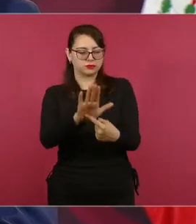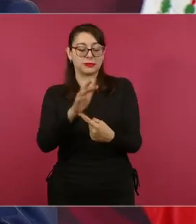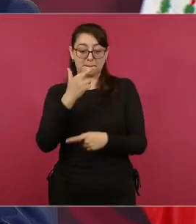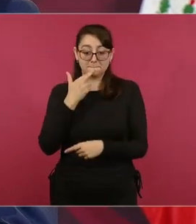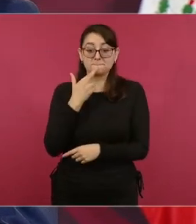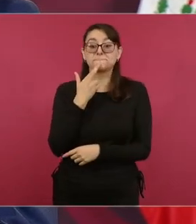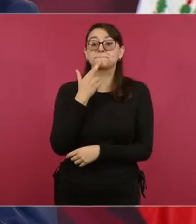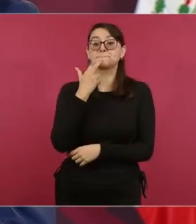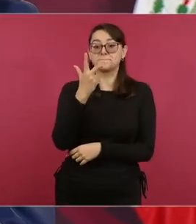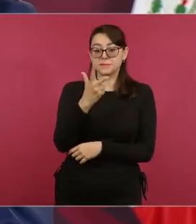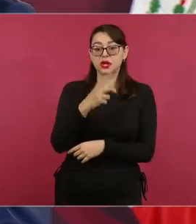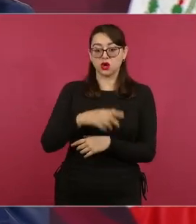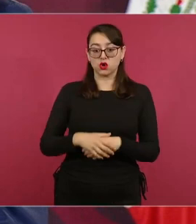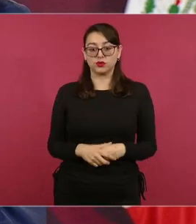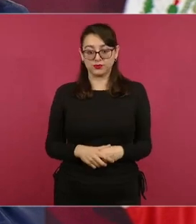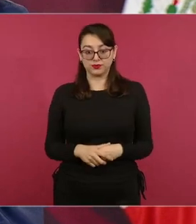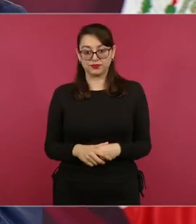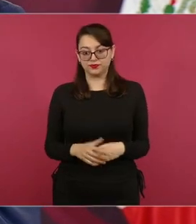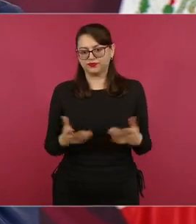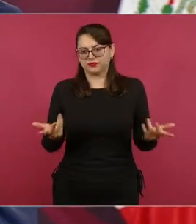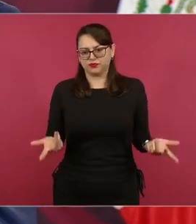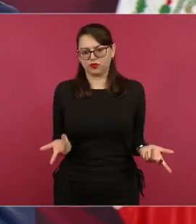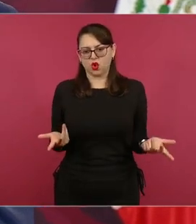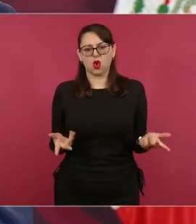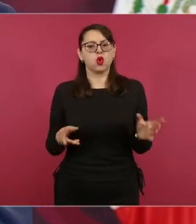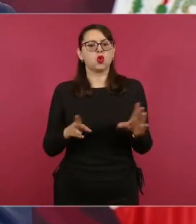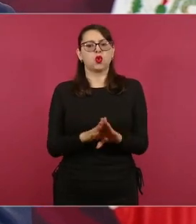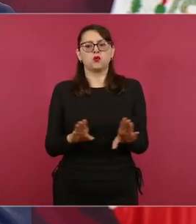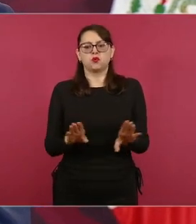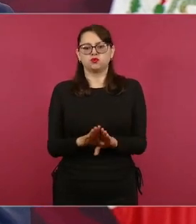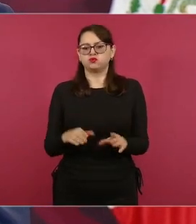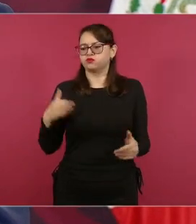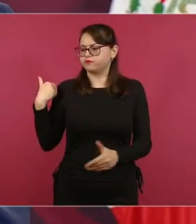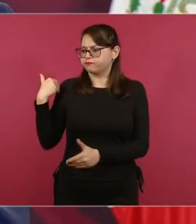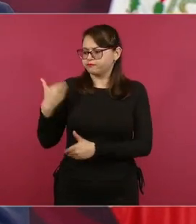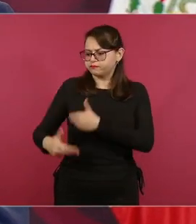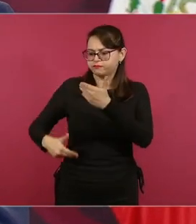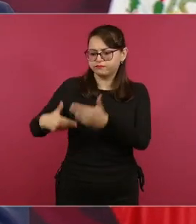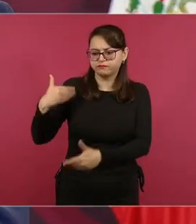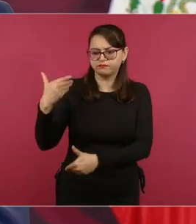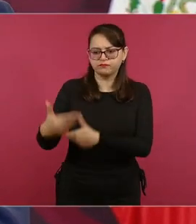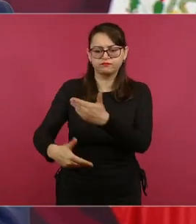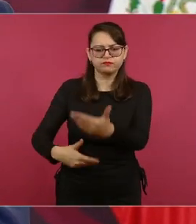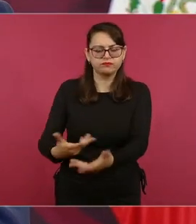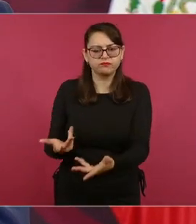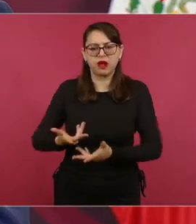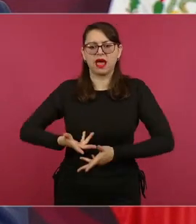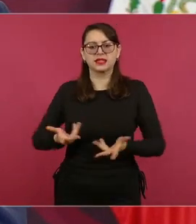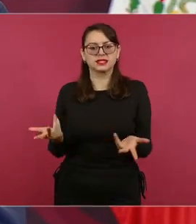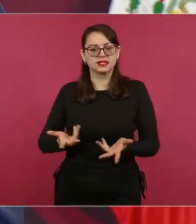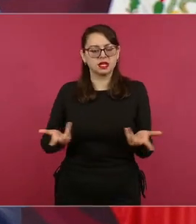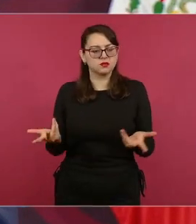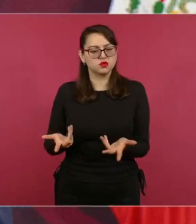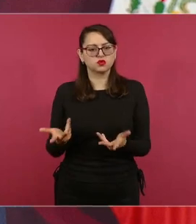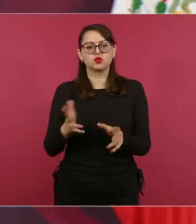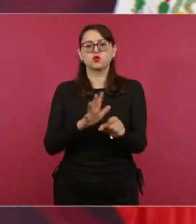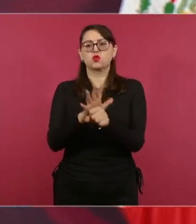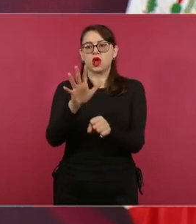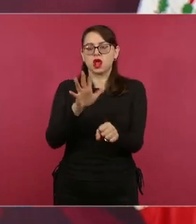¿Cómo está la situación en Acapulco? ¿Qué estamos haciendo?